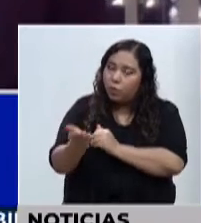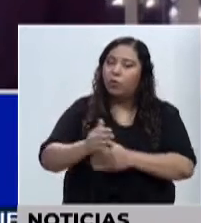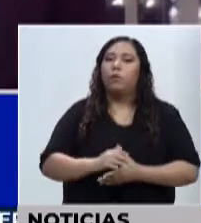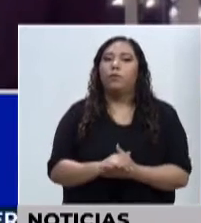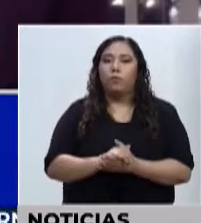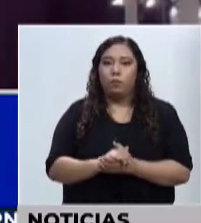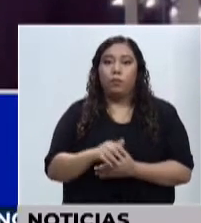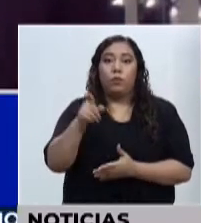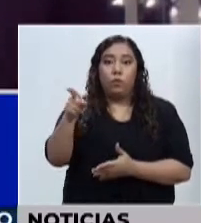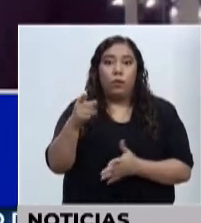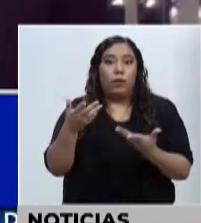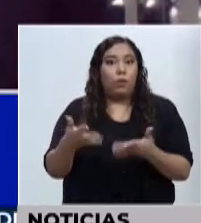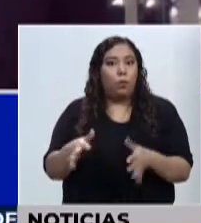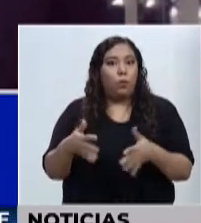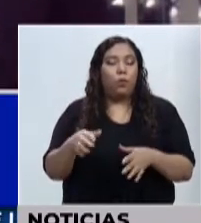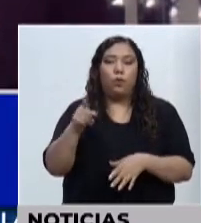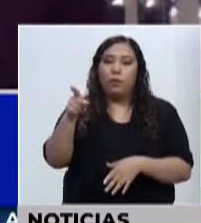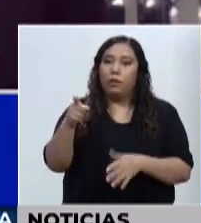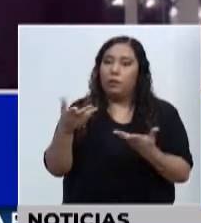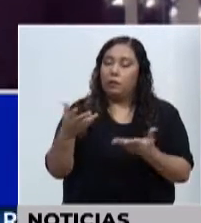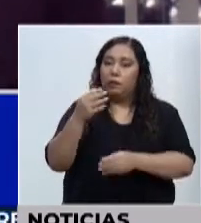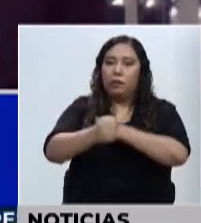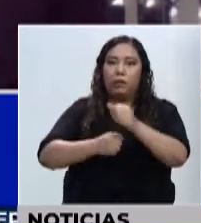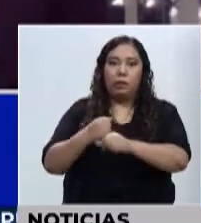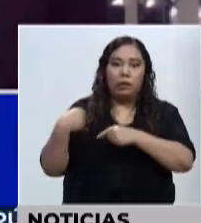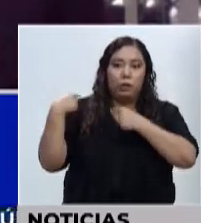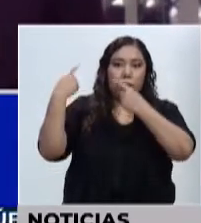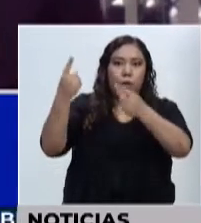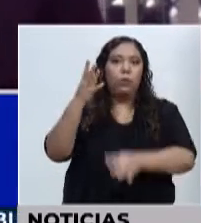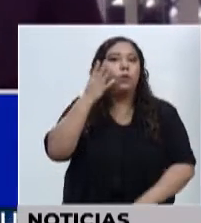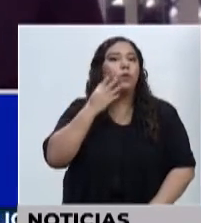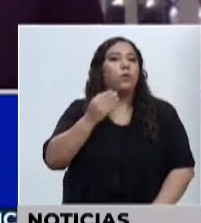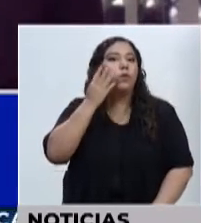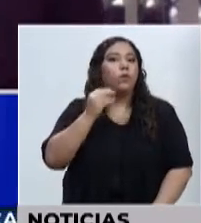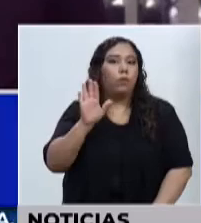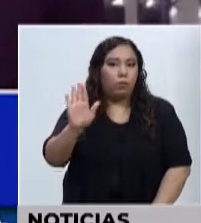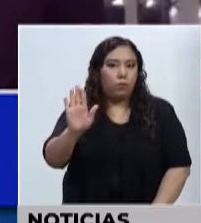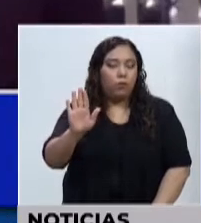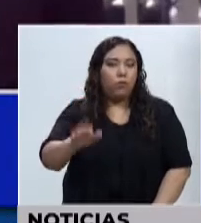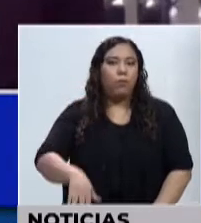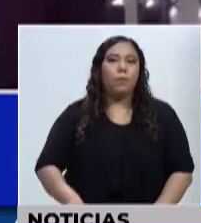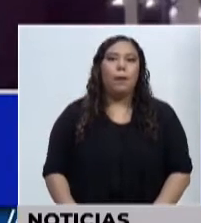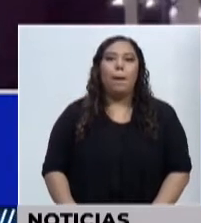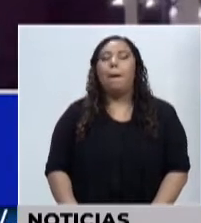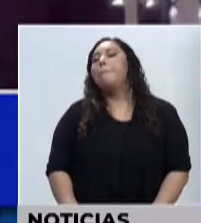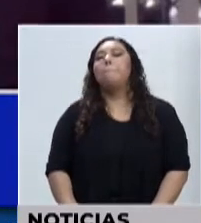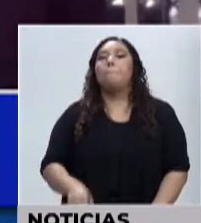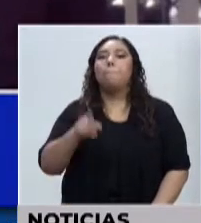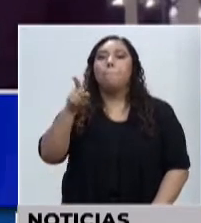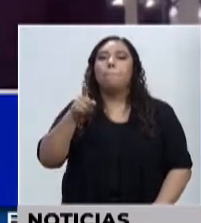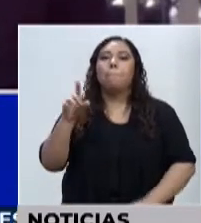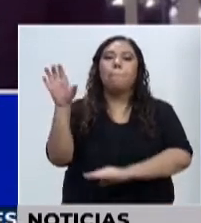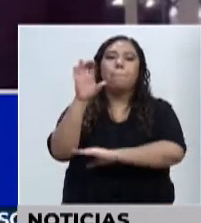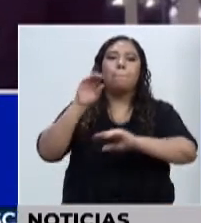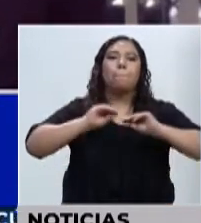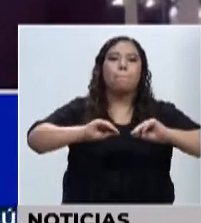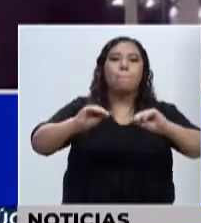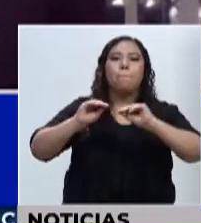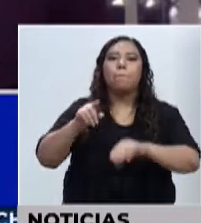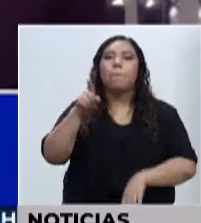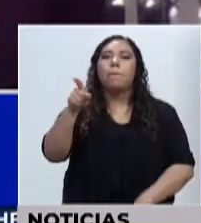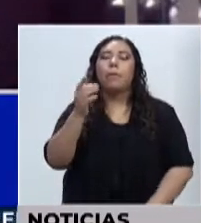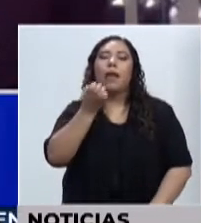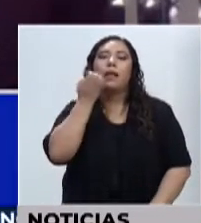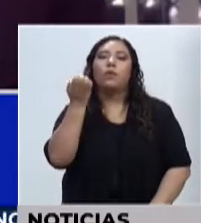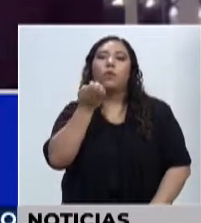persona que ha estado muy bien preparada y en los últimos años ha adquirido y ha podido también brindar esta experiencia basada en esta Escuela de Alta